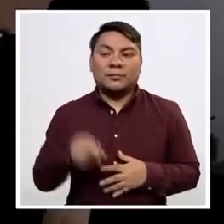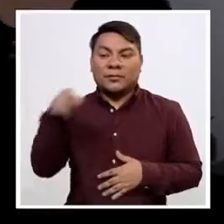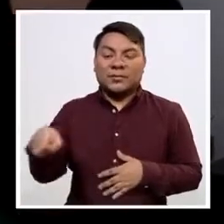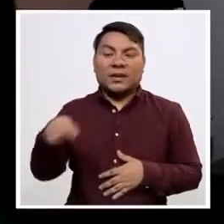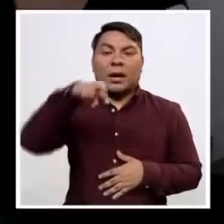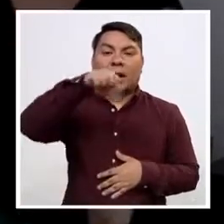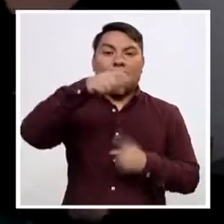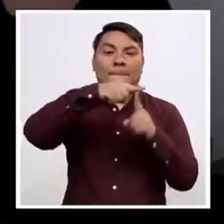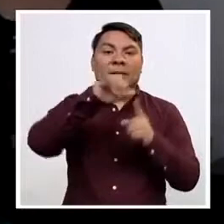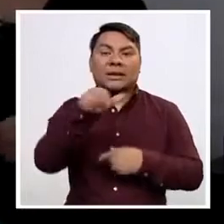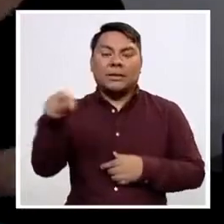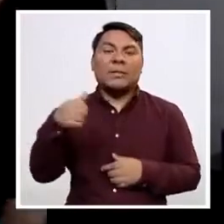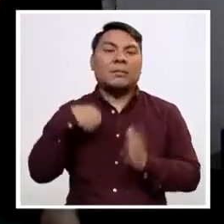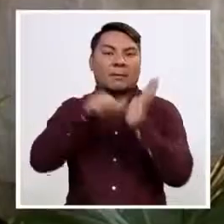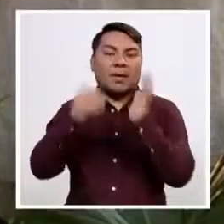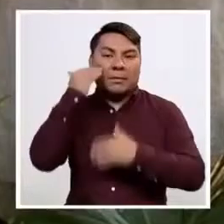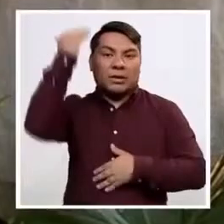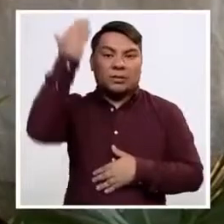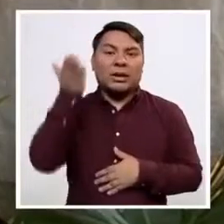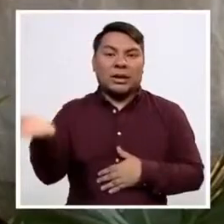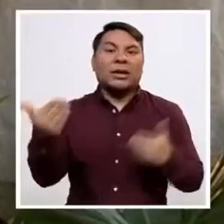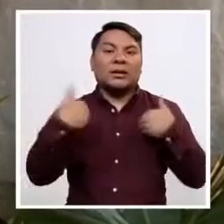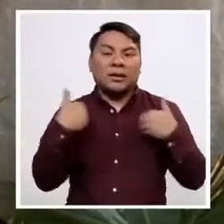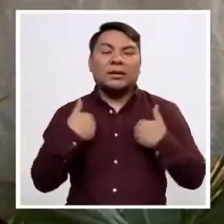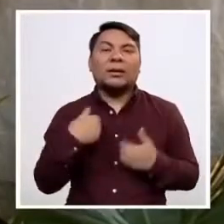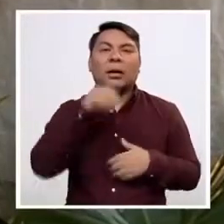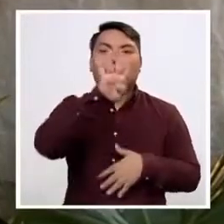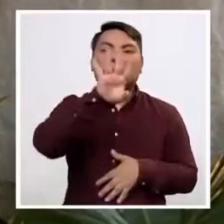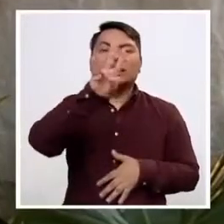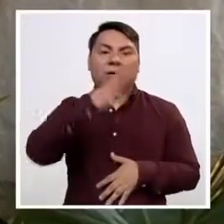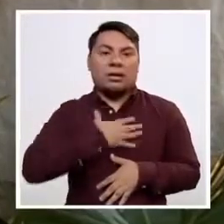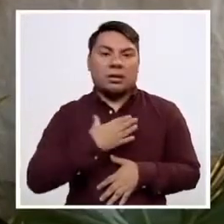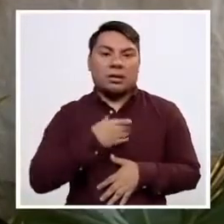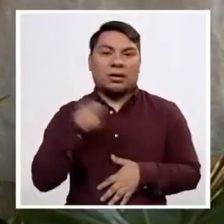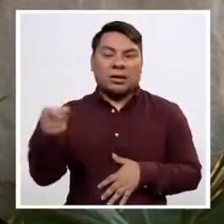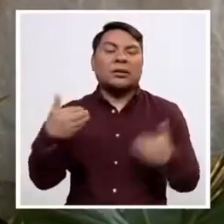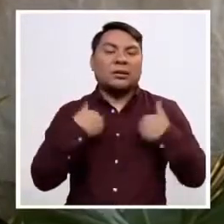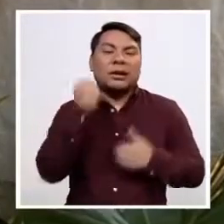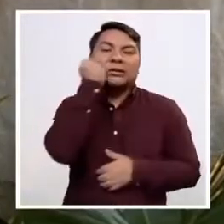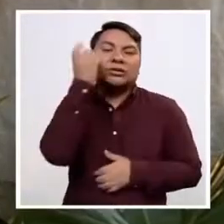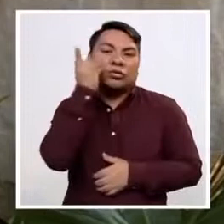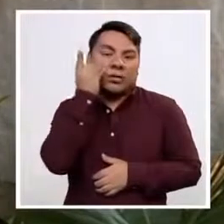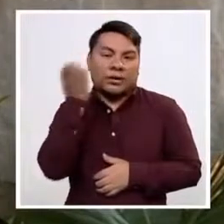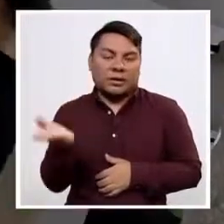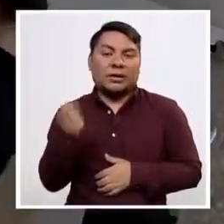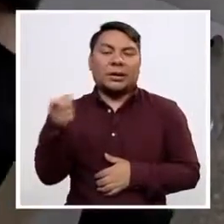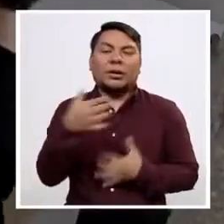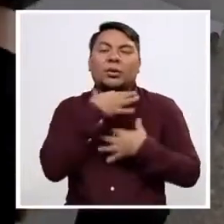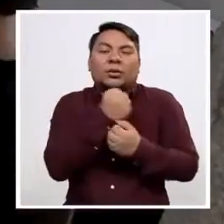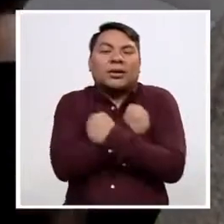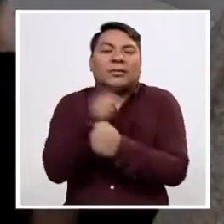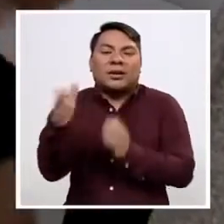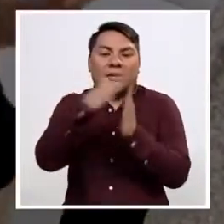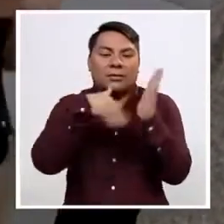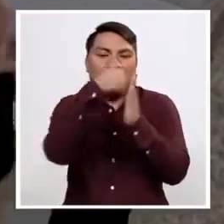Patty es mi hermana mayor. Ella tiene 47 años. Ella tiene síndrome de Down. Le